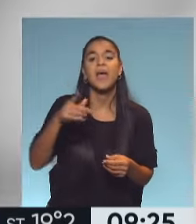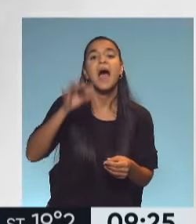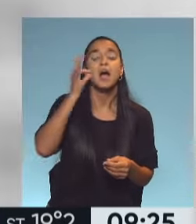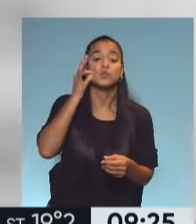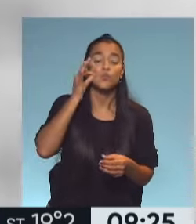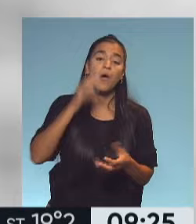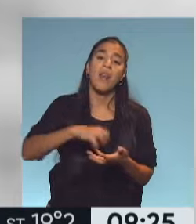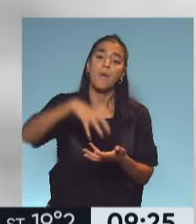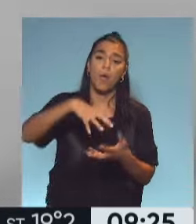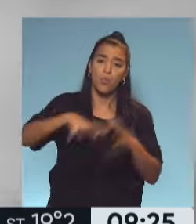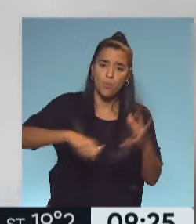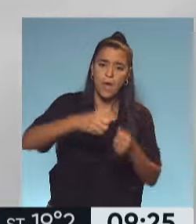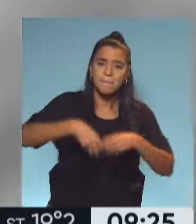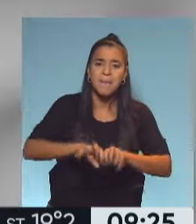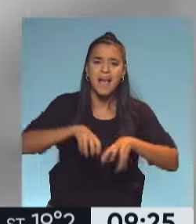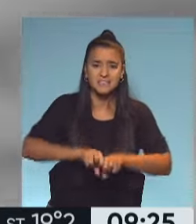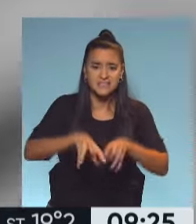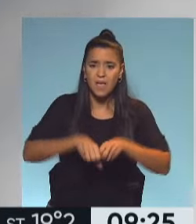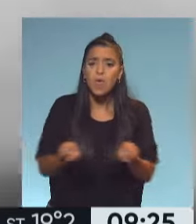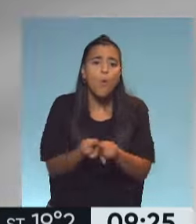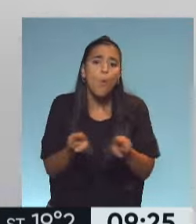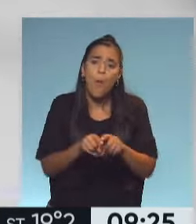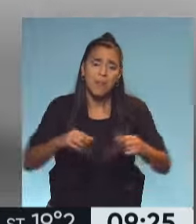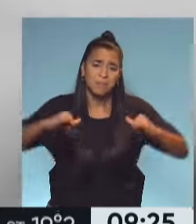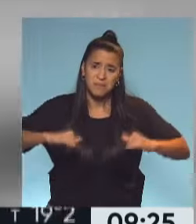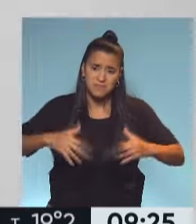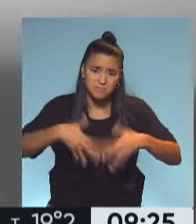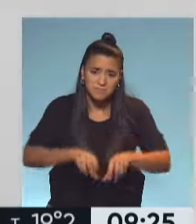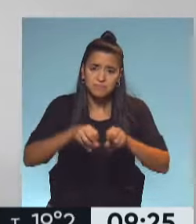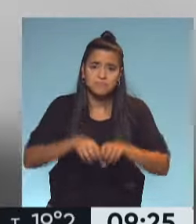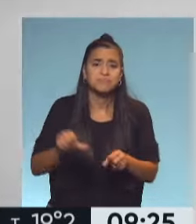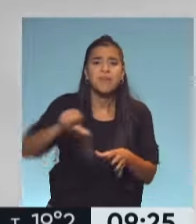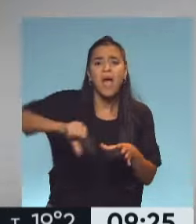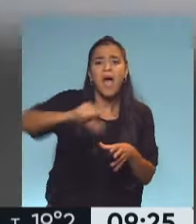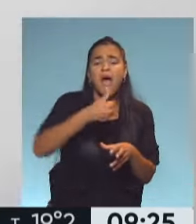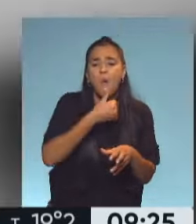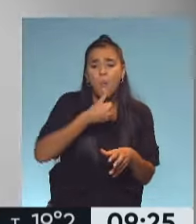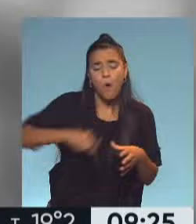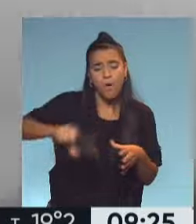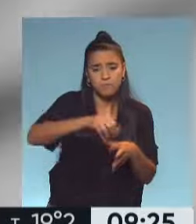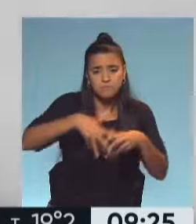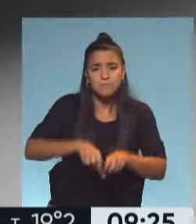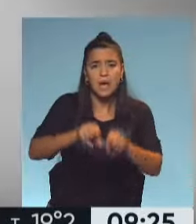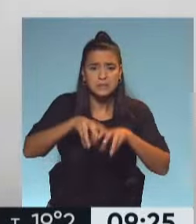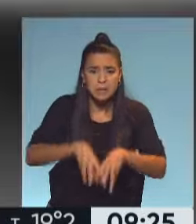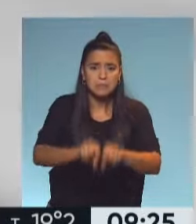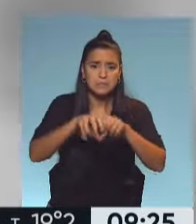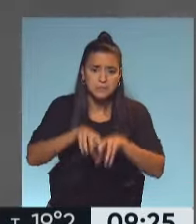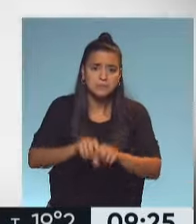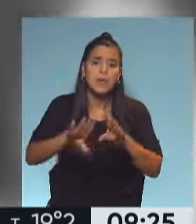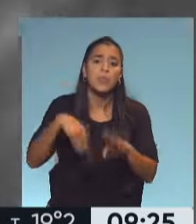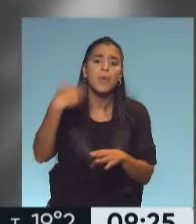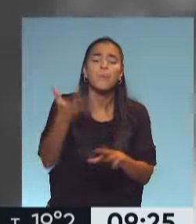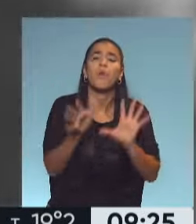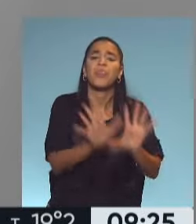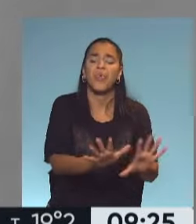levadura. Y vamos a formar la masa exactamente igual que una pizza. Bien. Con un poquito de agua la vamos a ir amasando y después de esto la vamos